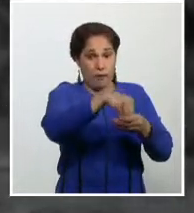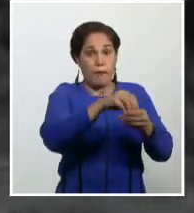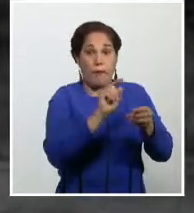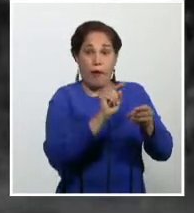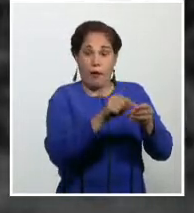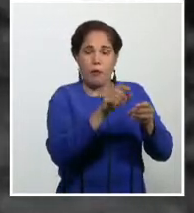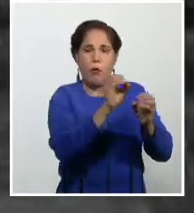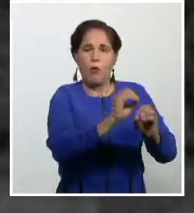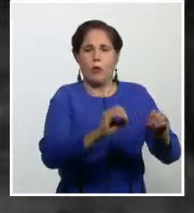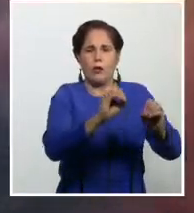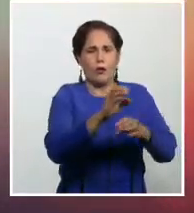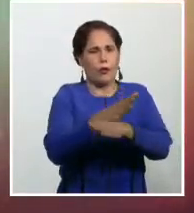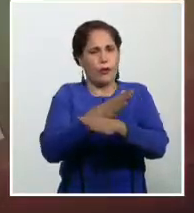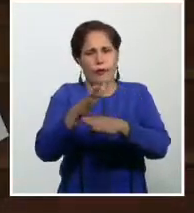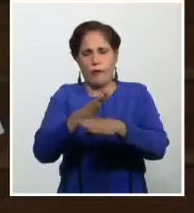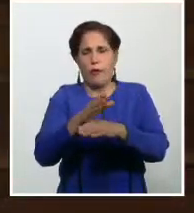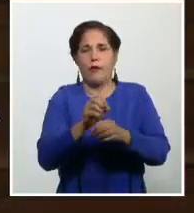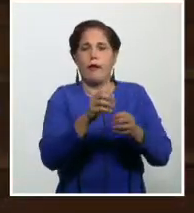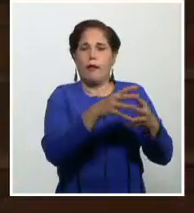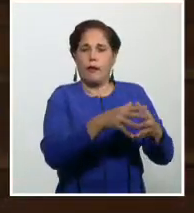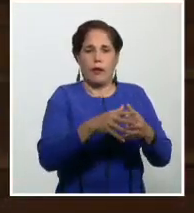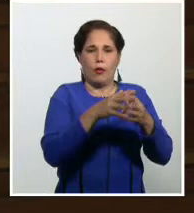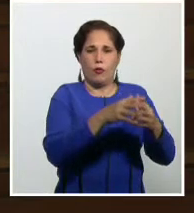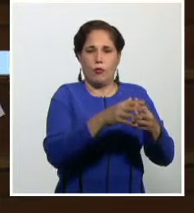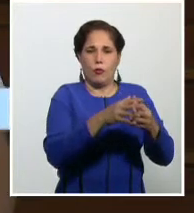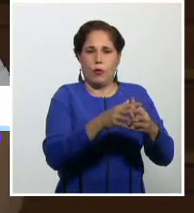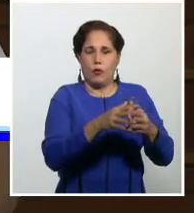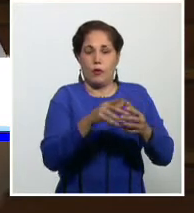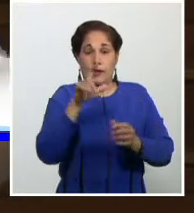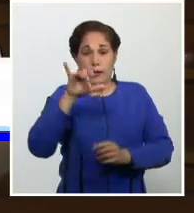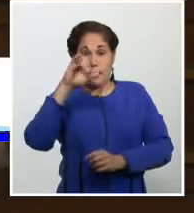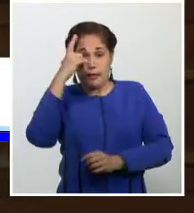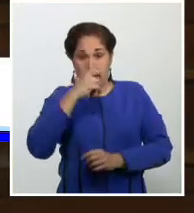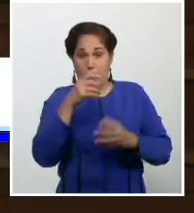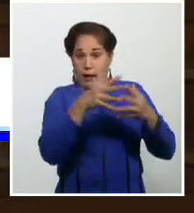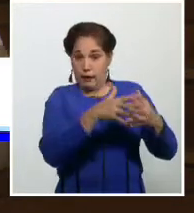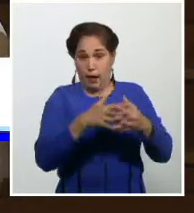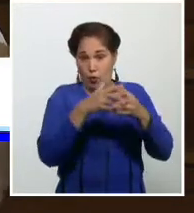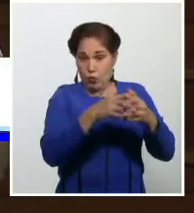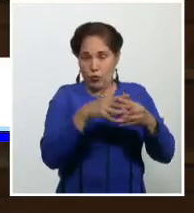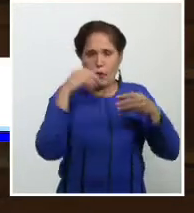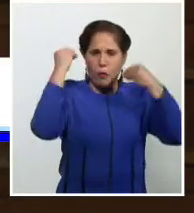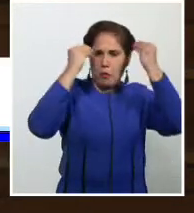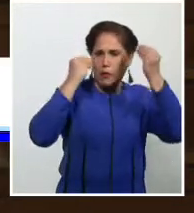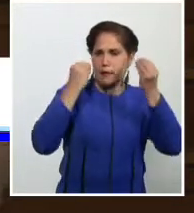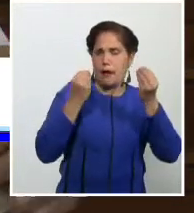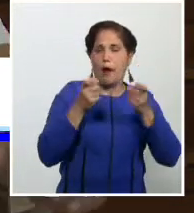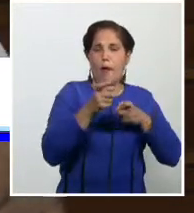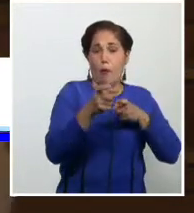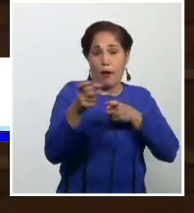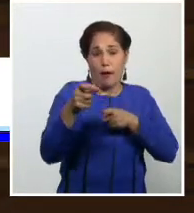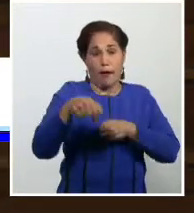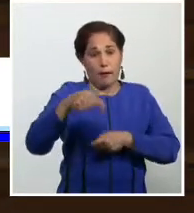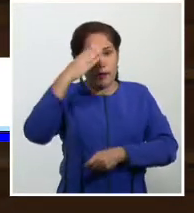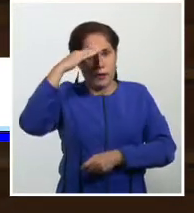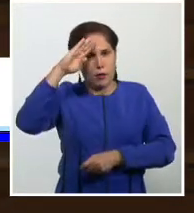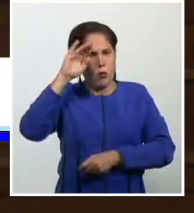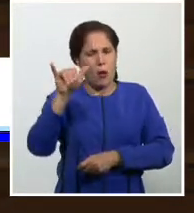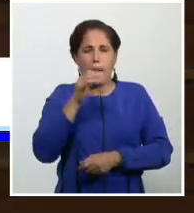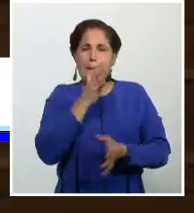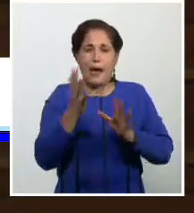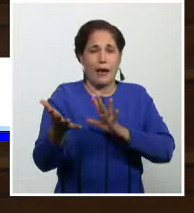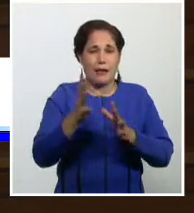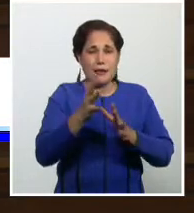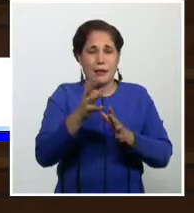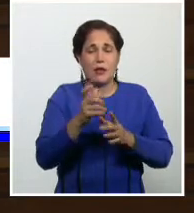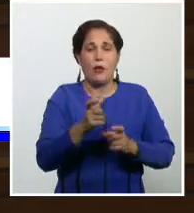organizaciones existentes. Ellos pensaban que organizando una guerra irregular en Cuba al mismo estilo de la que